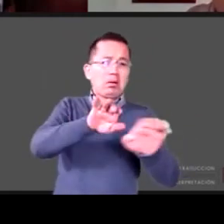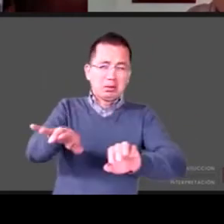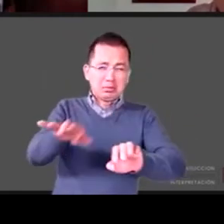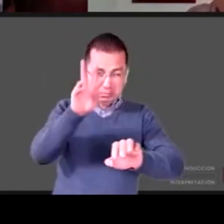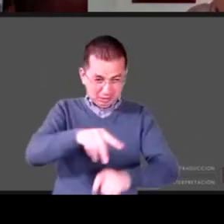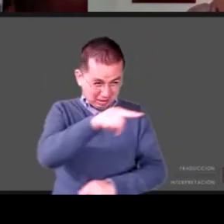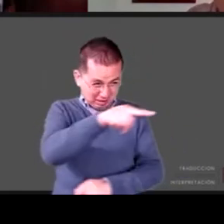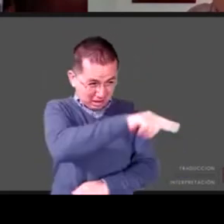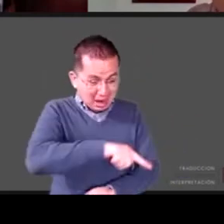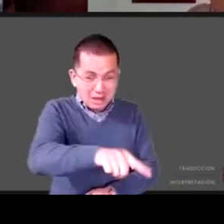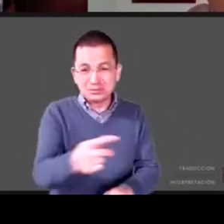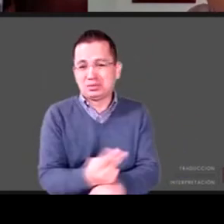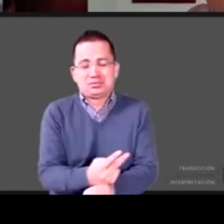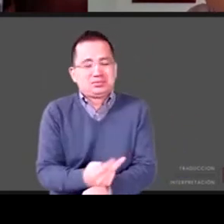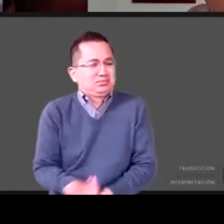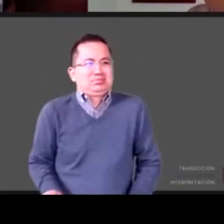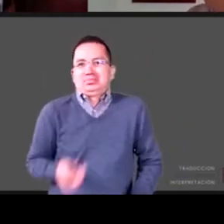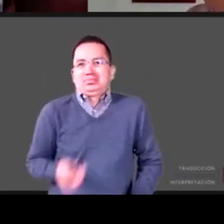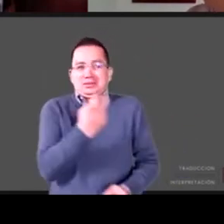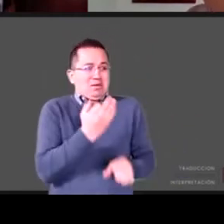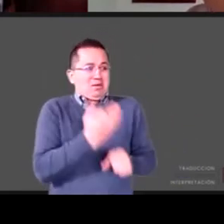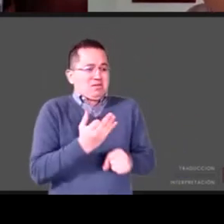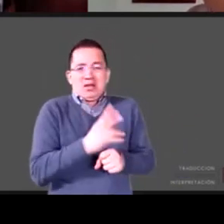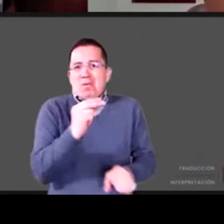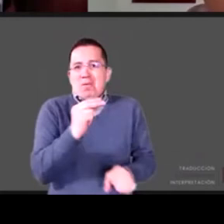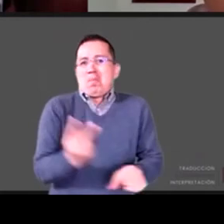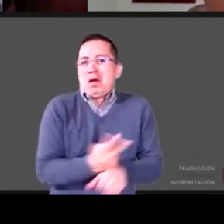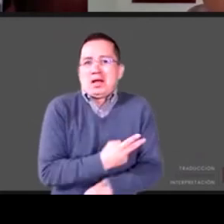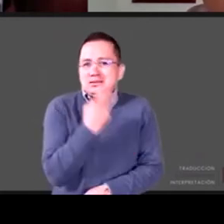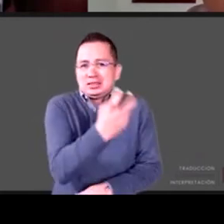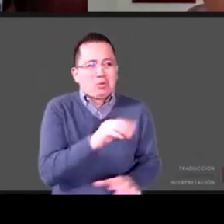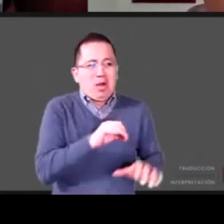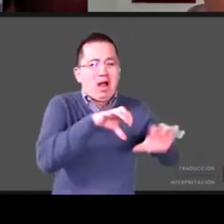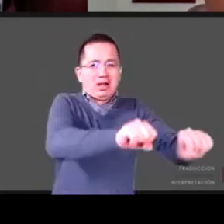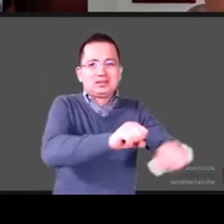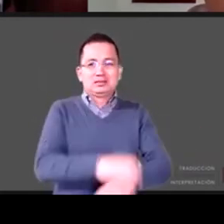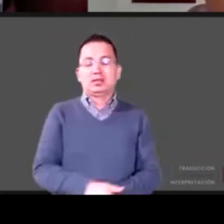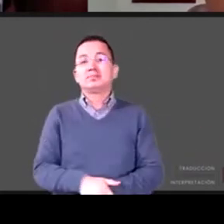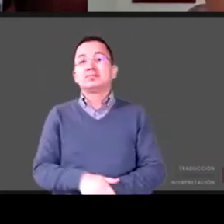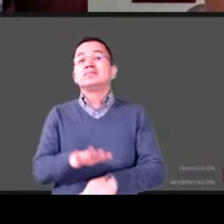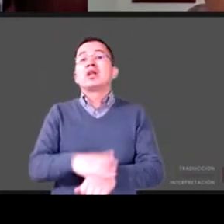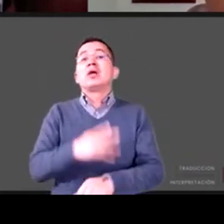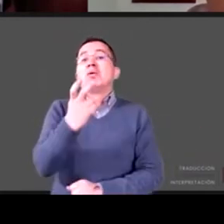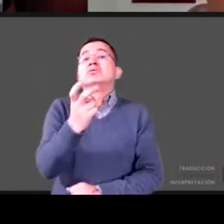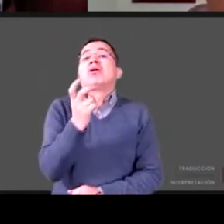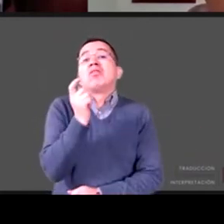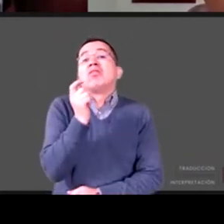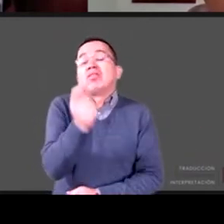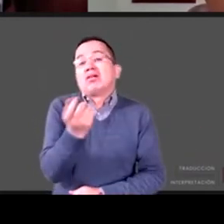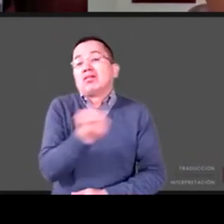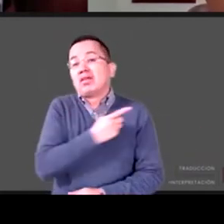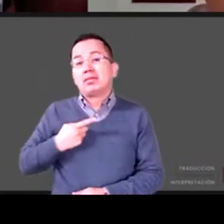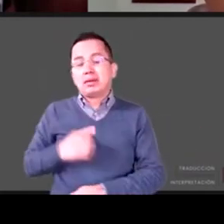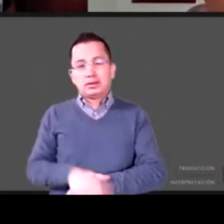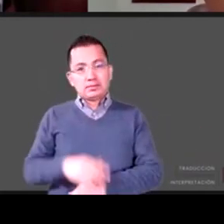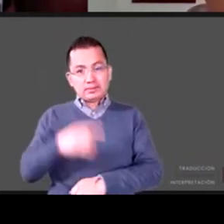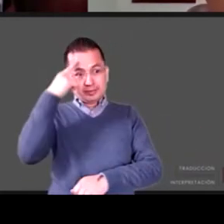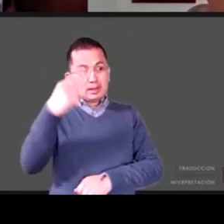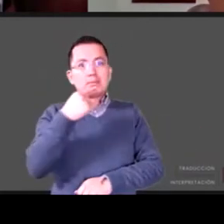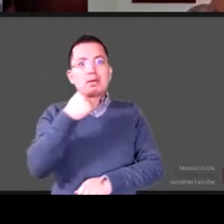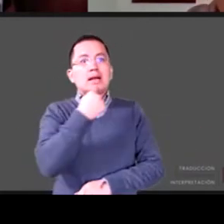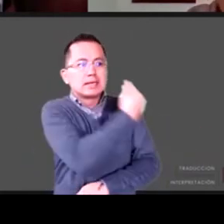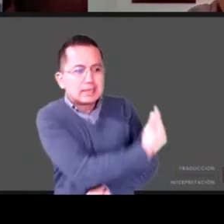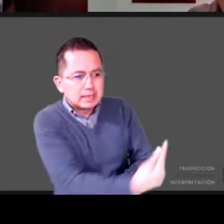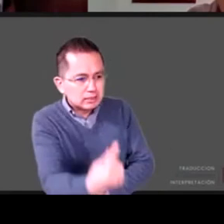lo cual el planteamiento es necesitamos más inspección laboral para que los niños no estén en situaciones de tanto riesgo y una